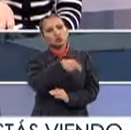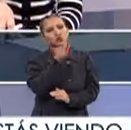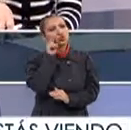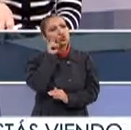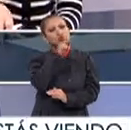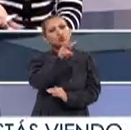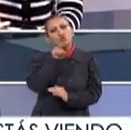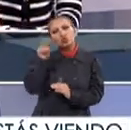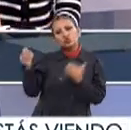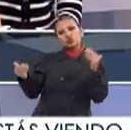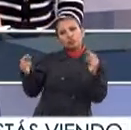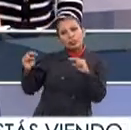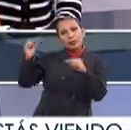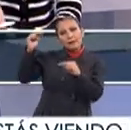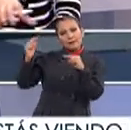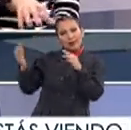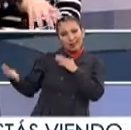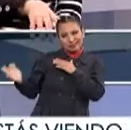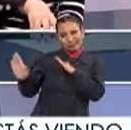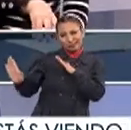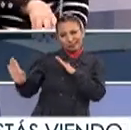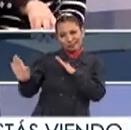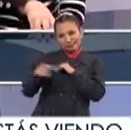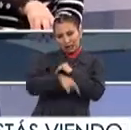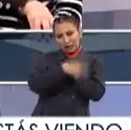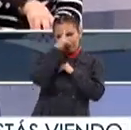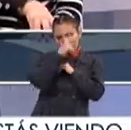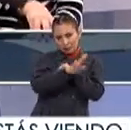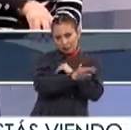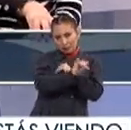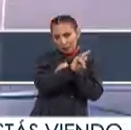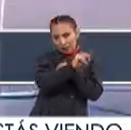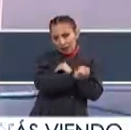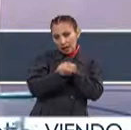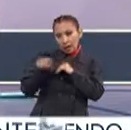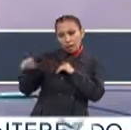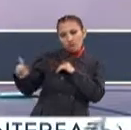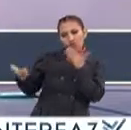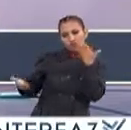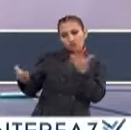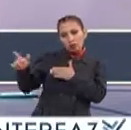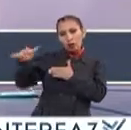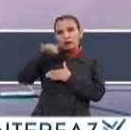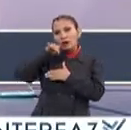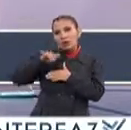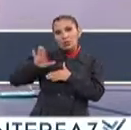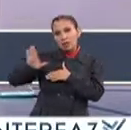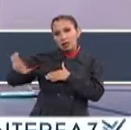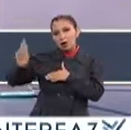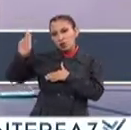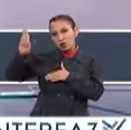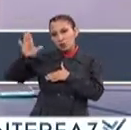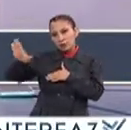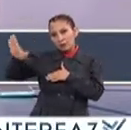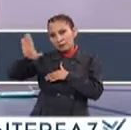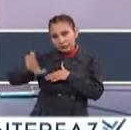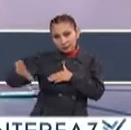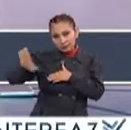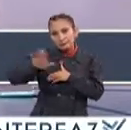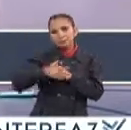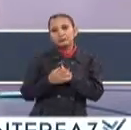viste tú El nivel Que pues tiene aquí El Instituto Politécnico Nacional En comparación Con las demás